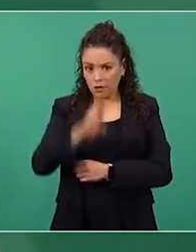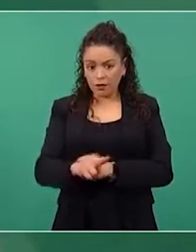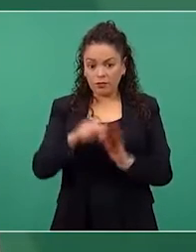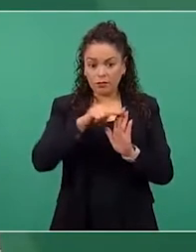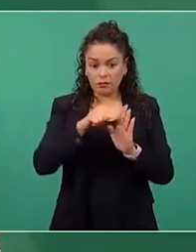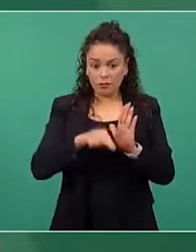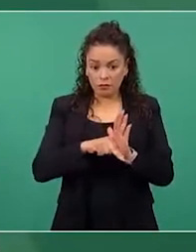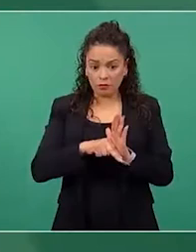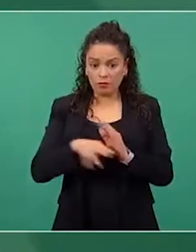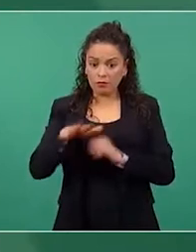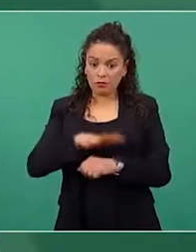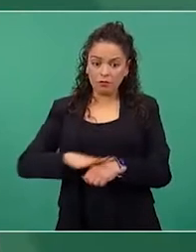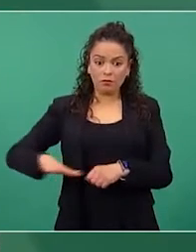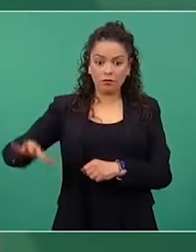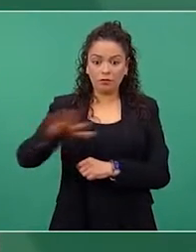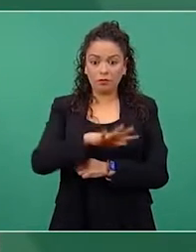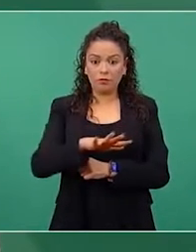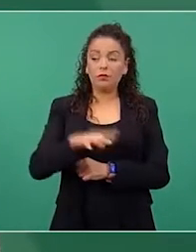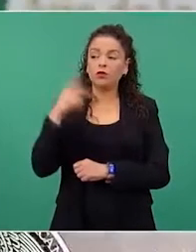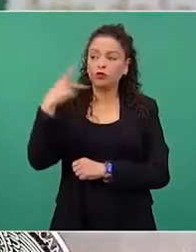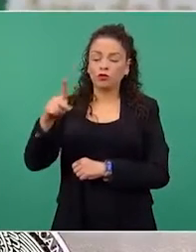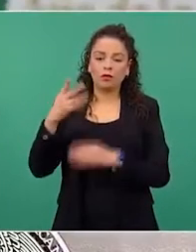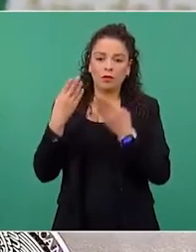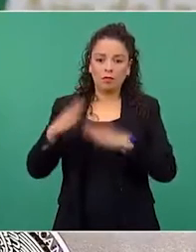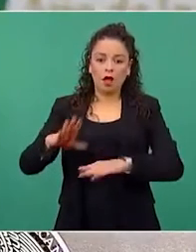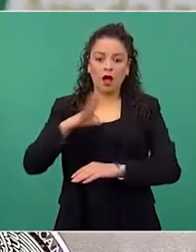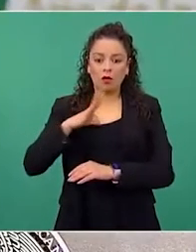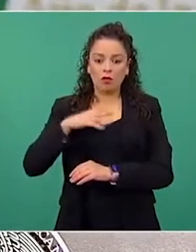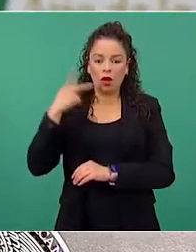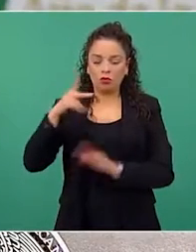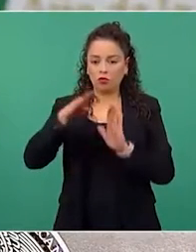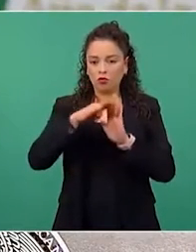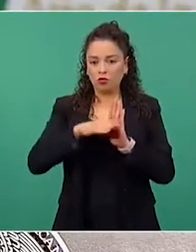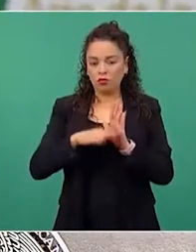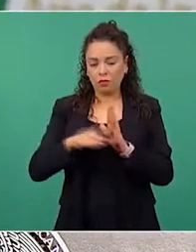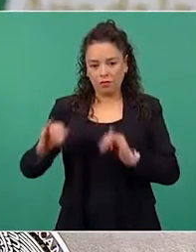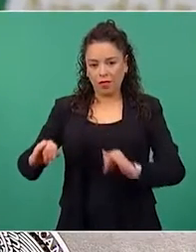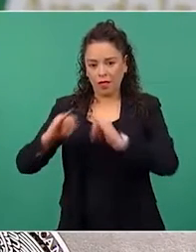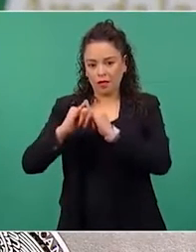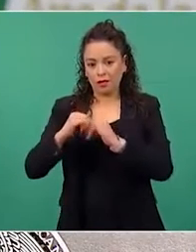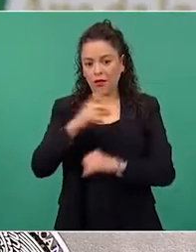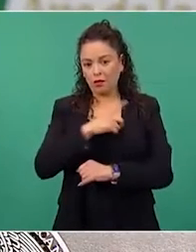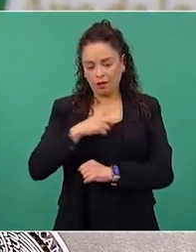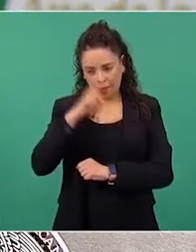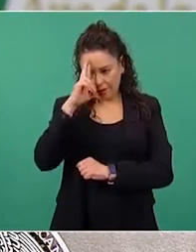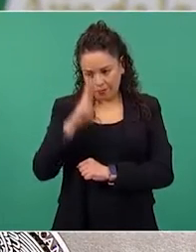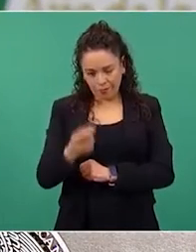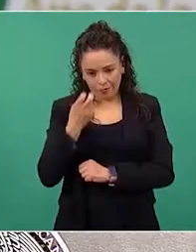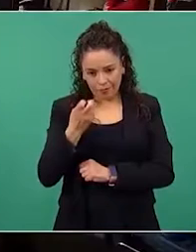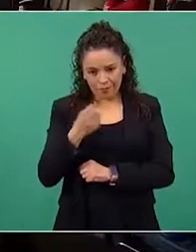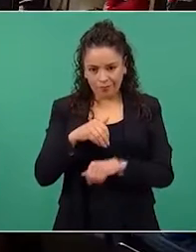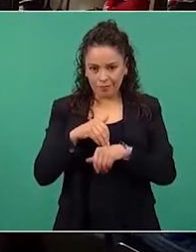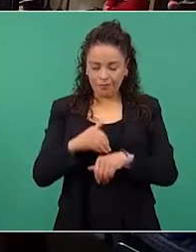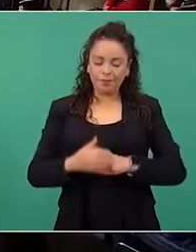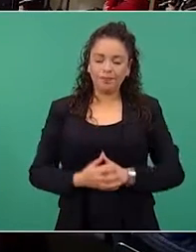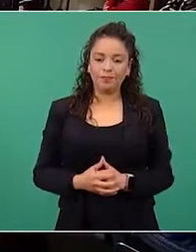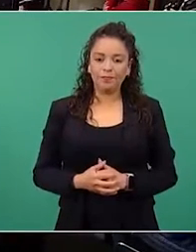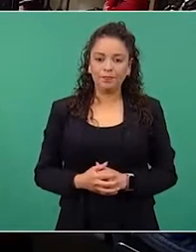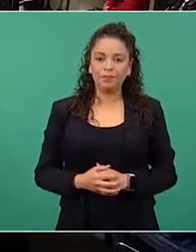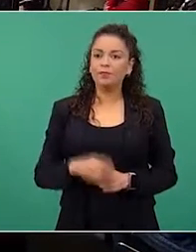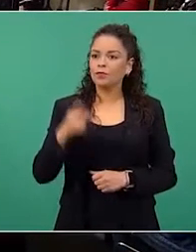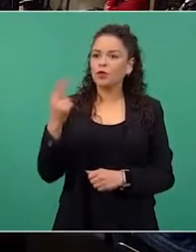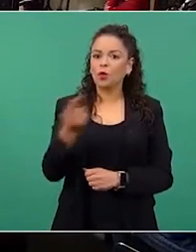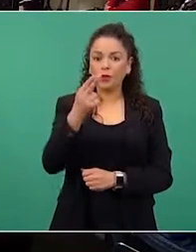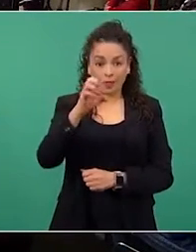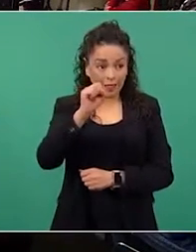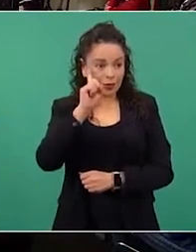andamiaje institucional que tiene el banco, es cumplir justamente con ese mandato. Como mujer, ¿qué significa para usted